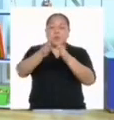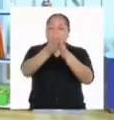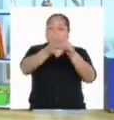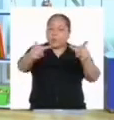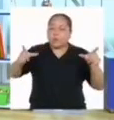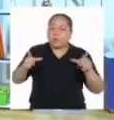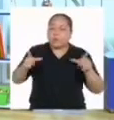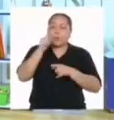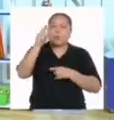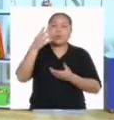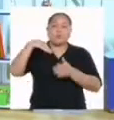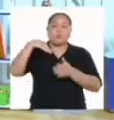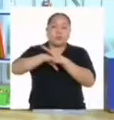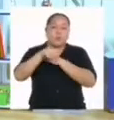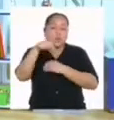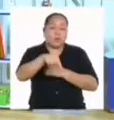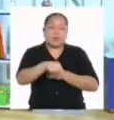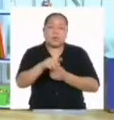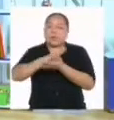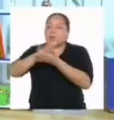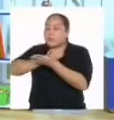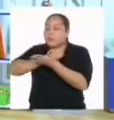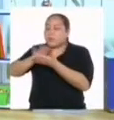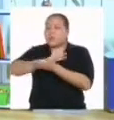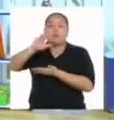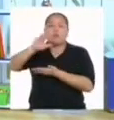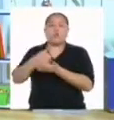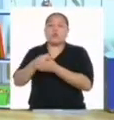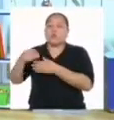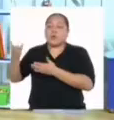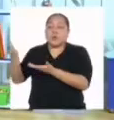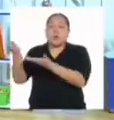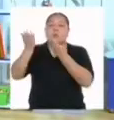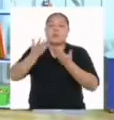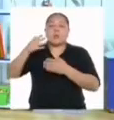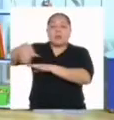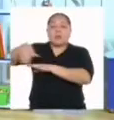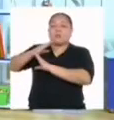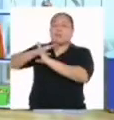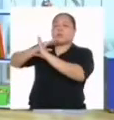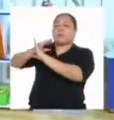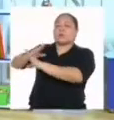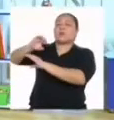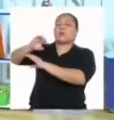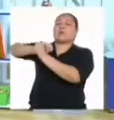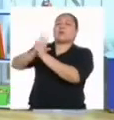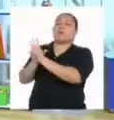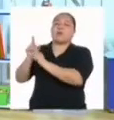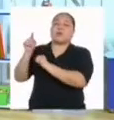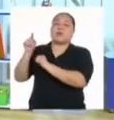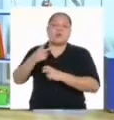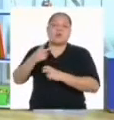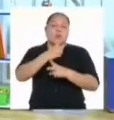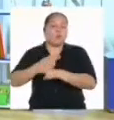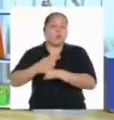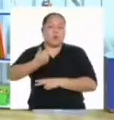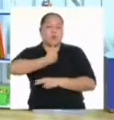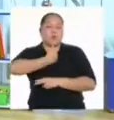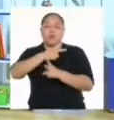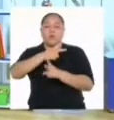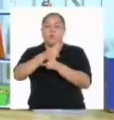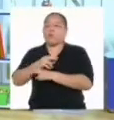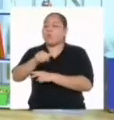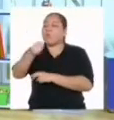encuentres Y desinfectar todo lo que traigan de la calle Para evitar el virus del COVID-19 Cuidándonos,